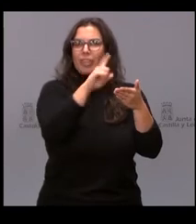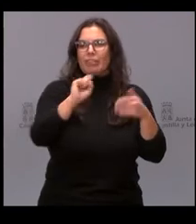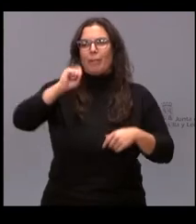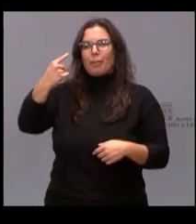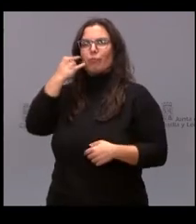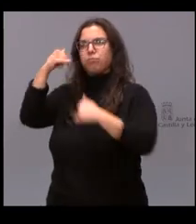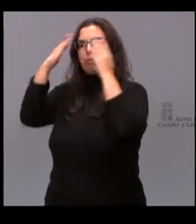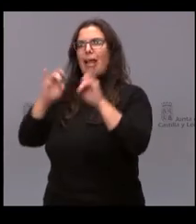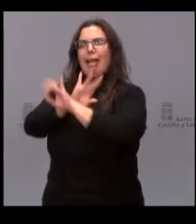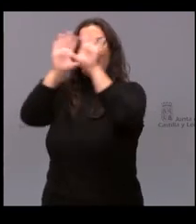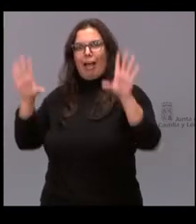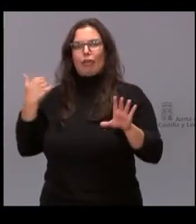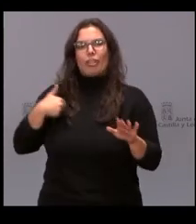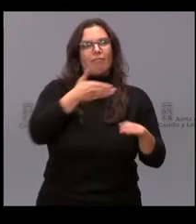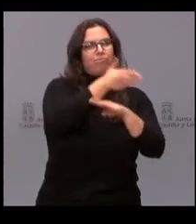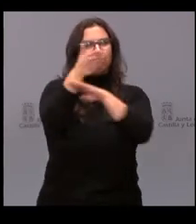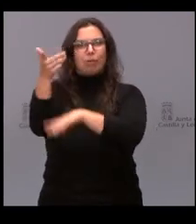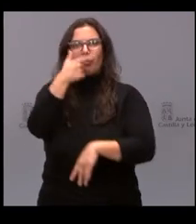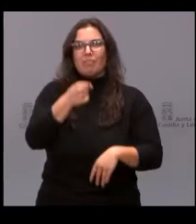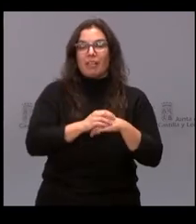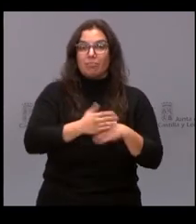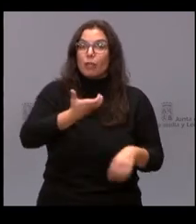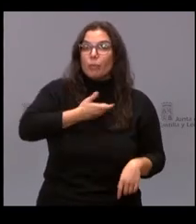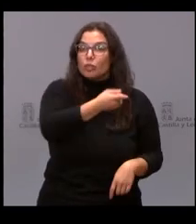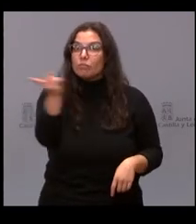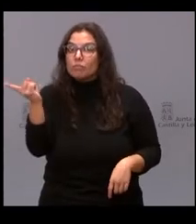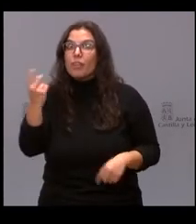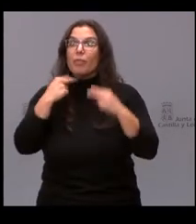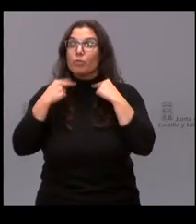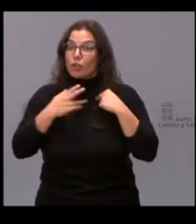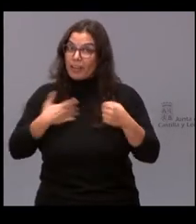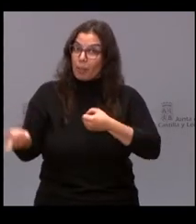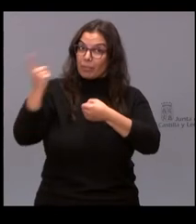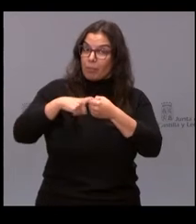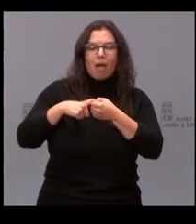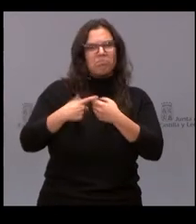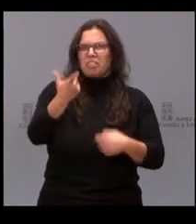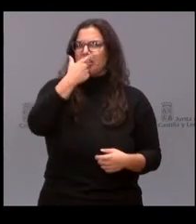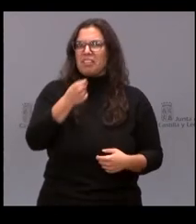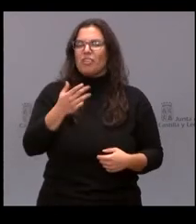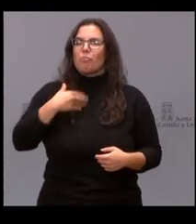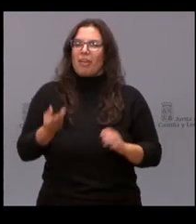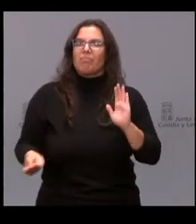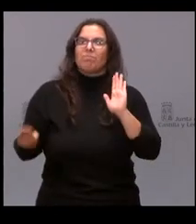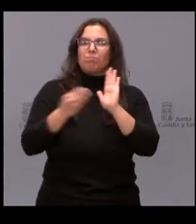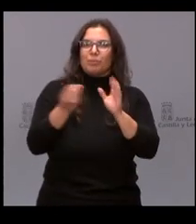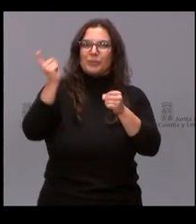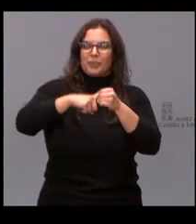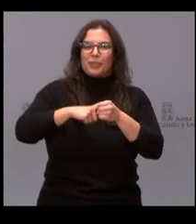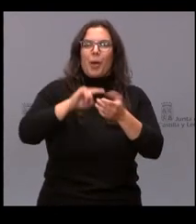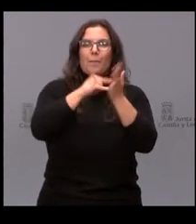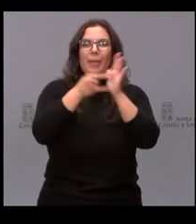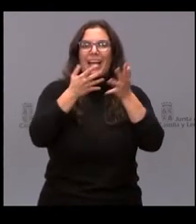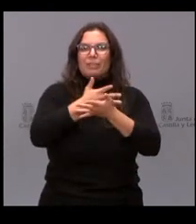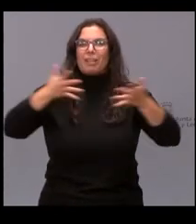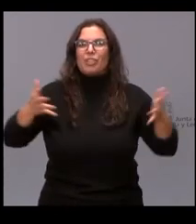Ayuntamientos, diputaciones, ¿queréis formar parte? Es tan sencillo como adheriros al Plan de Expansión del 012 mediante